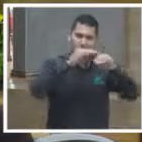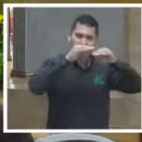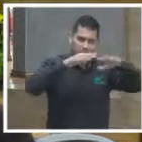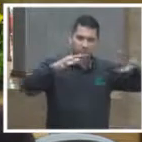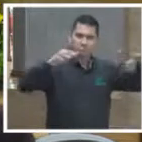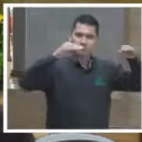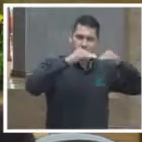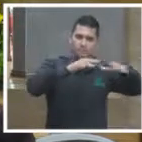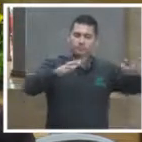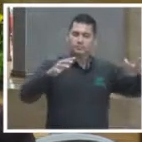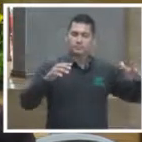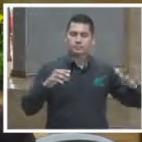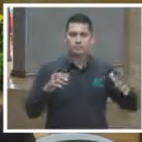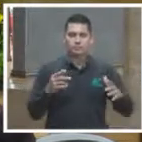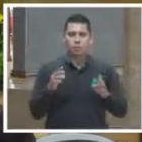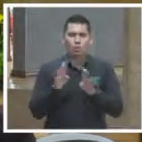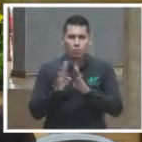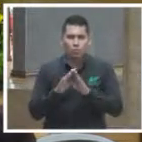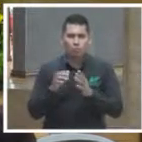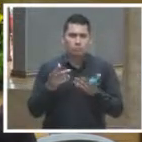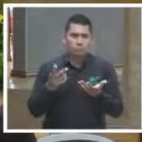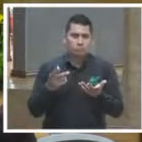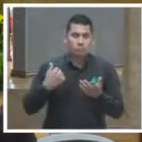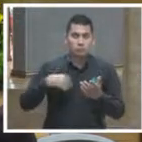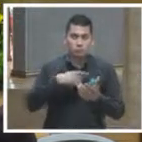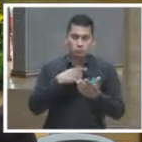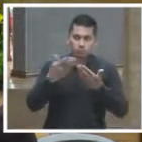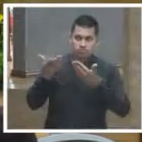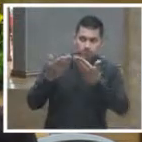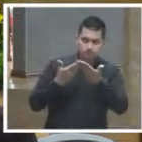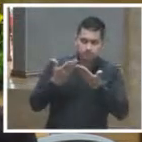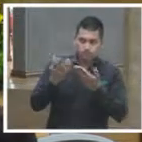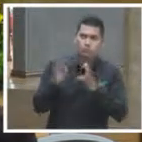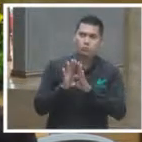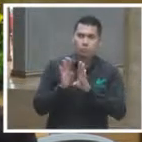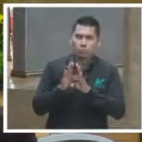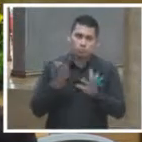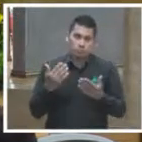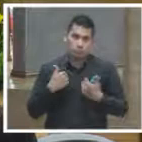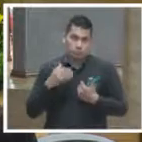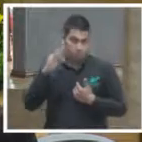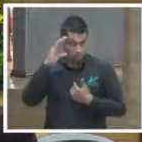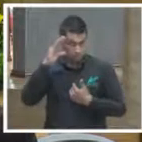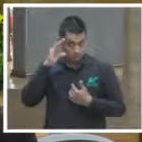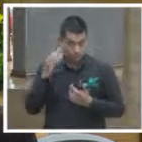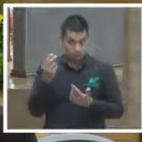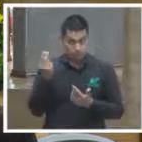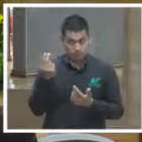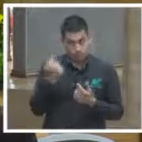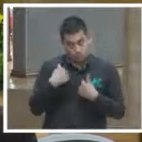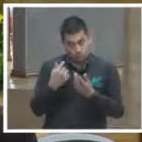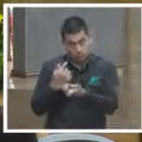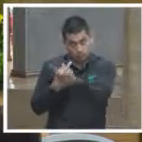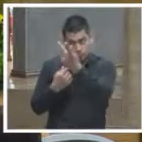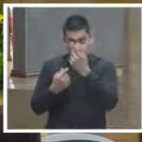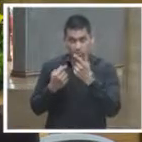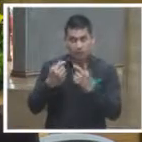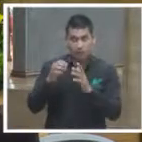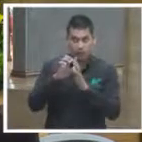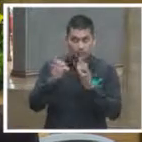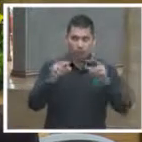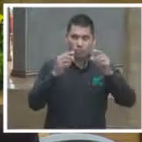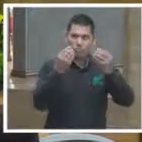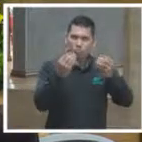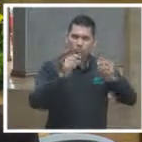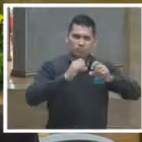descarta la idea del portal y la sustituye a favor de las comunidades interconectadas entonces ¿no habría que pensar le pregunto en sustituir portales